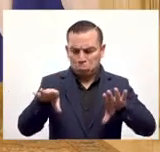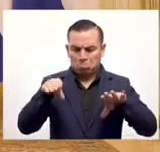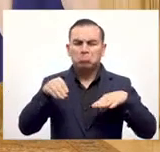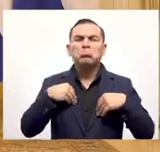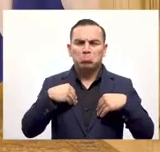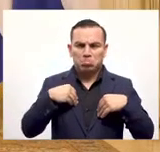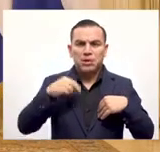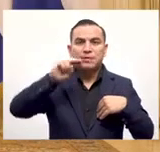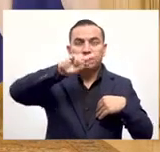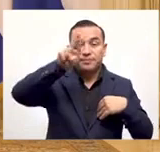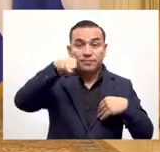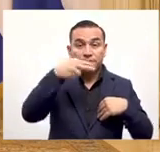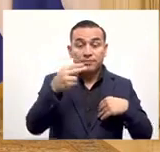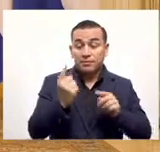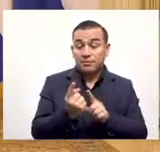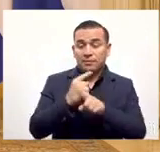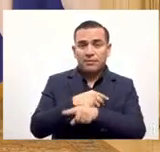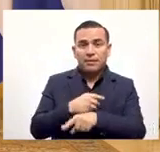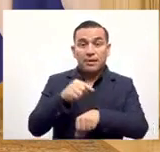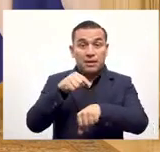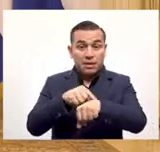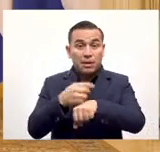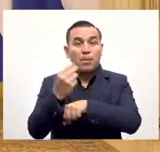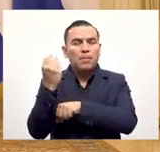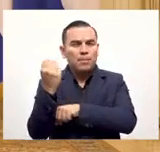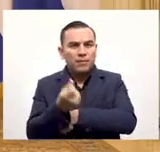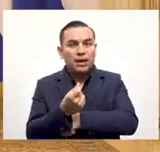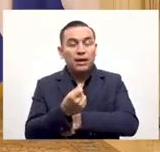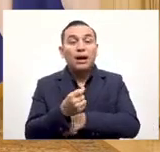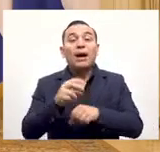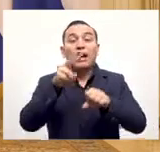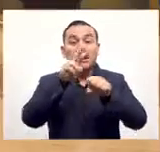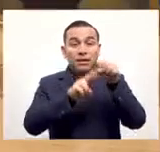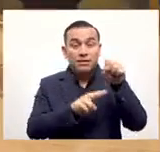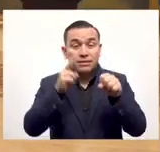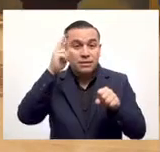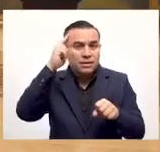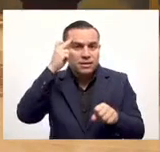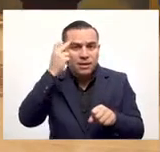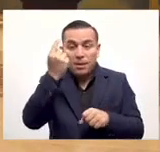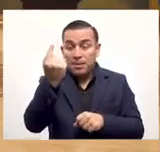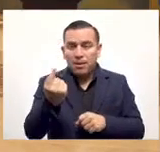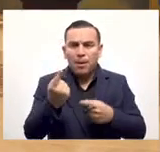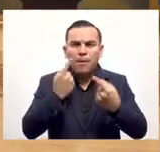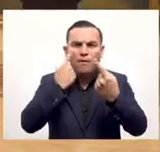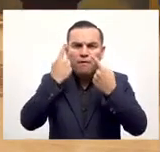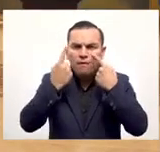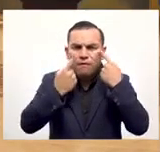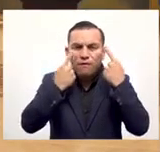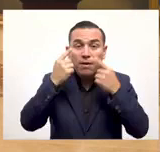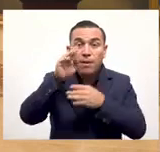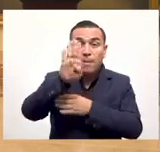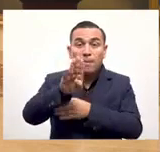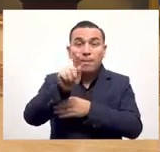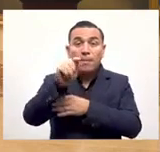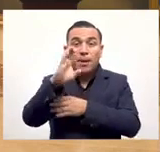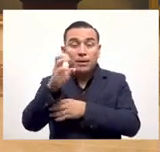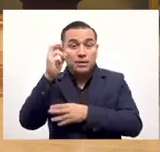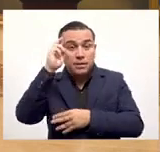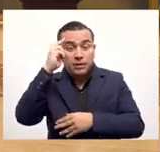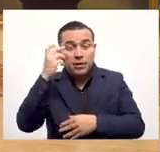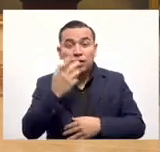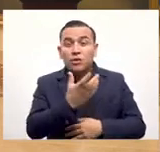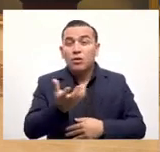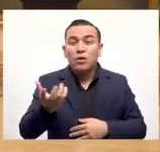acepta euros, pero recibe dólares. De la misma manera funciona esto. El turista puede pagar en Bitcoin, pero el comercio